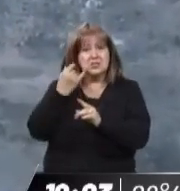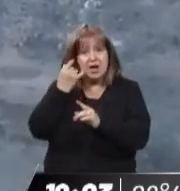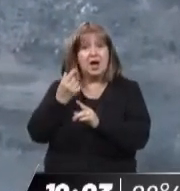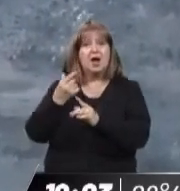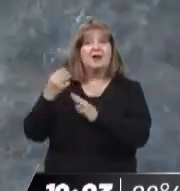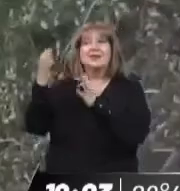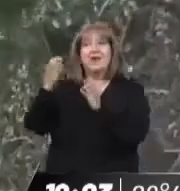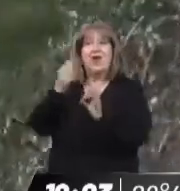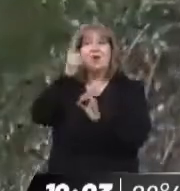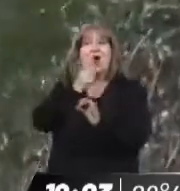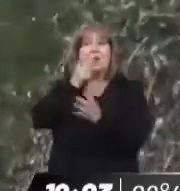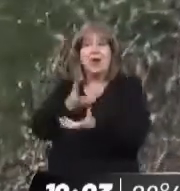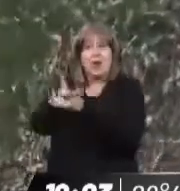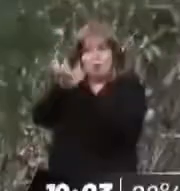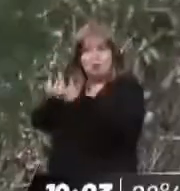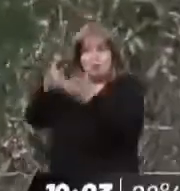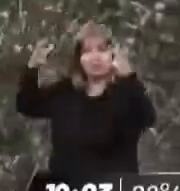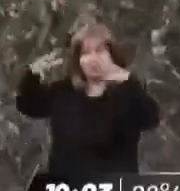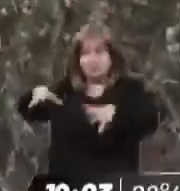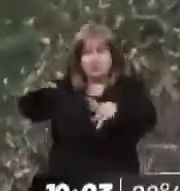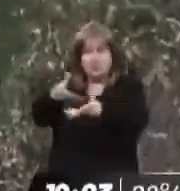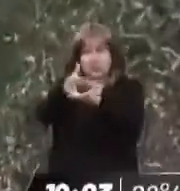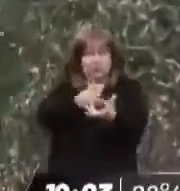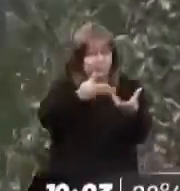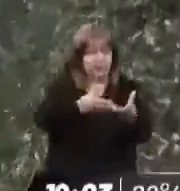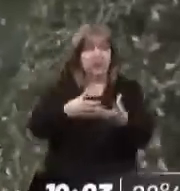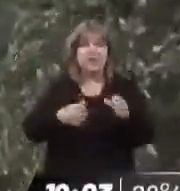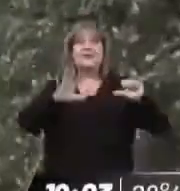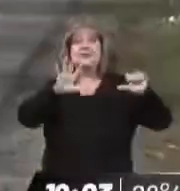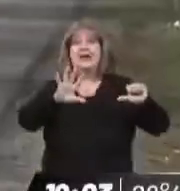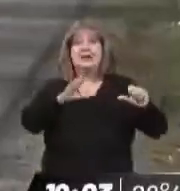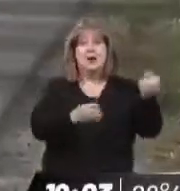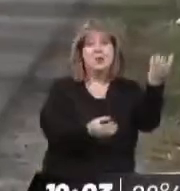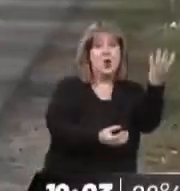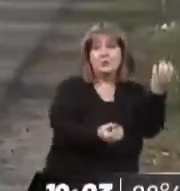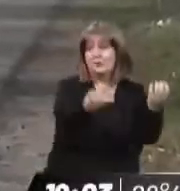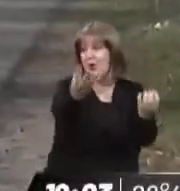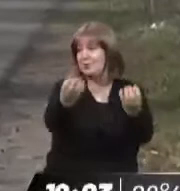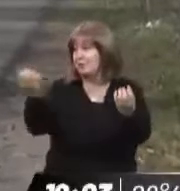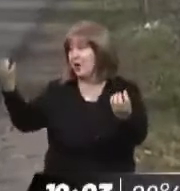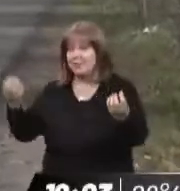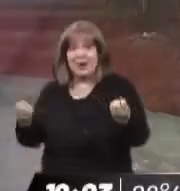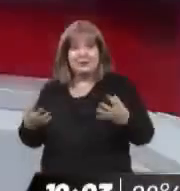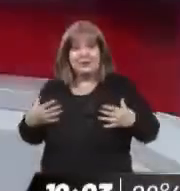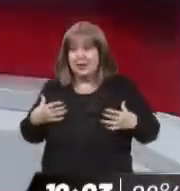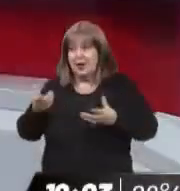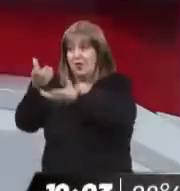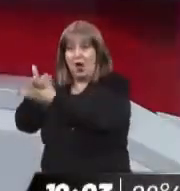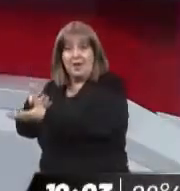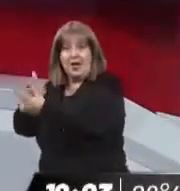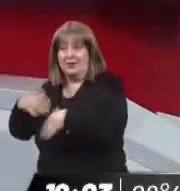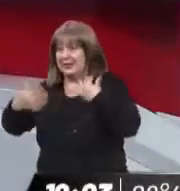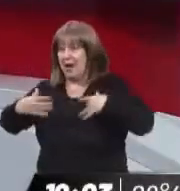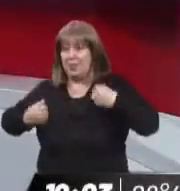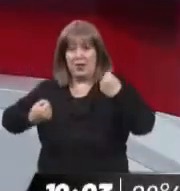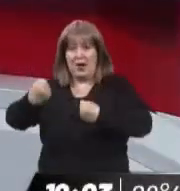bomberos, pero tuvo que ir a otros de los focos. Porque hay seis en el mismo momento. Todos en la misma zona. Todos ocupados. Justamente, bueno, viendo la situación